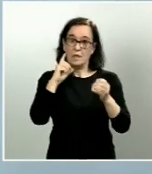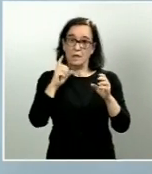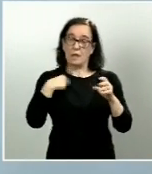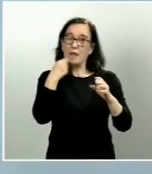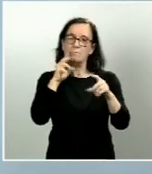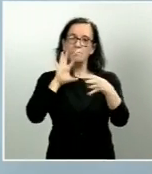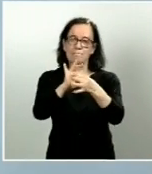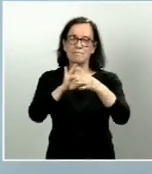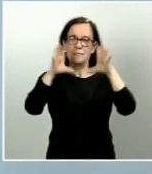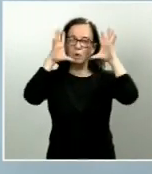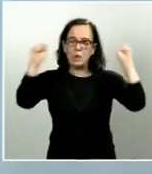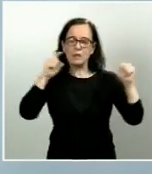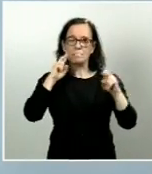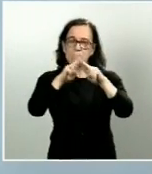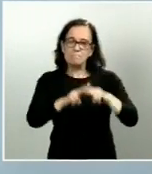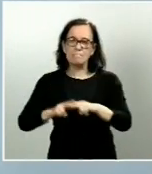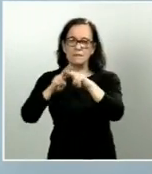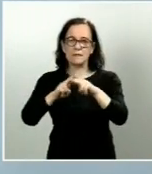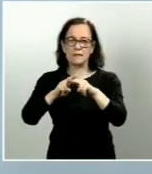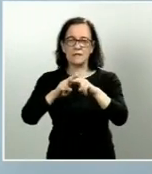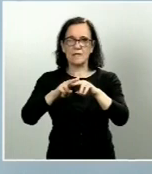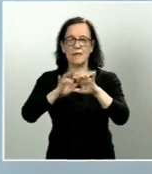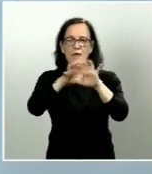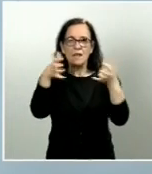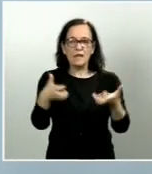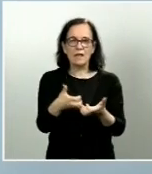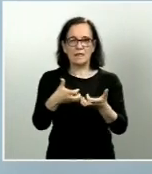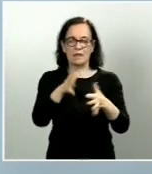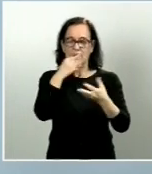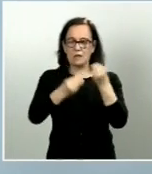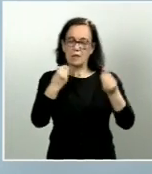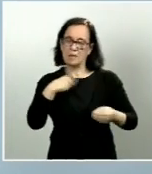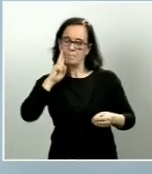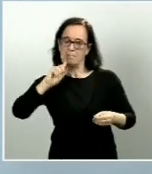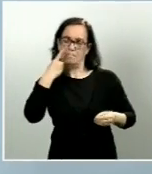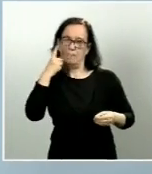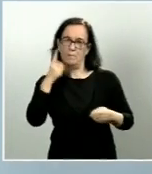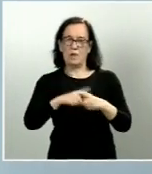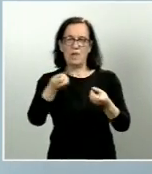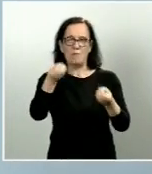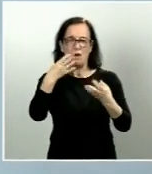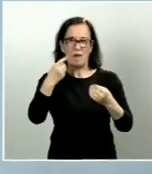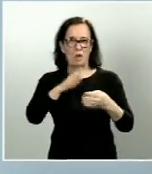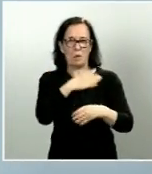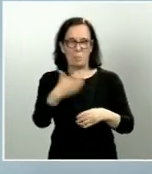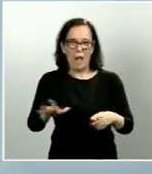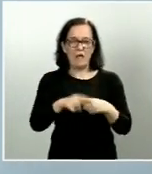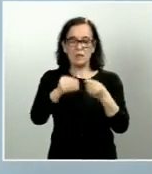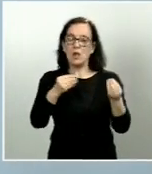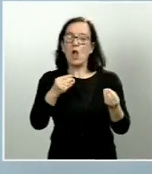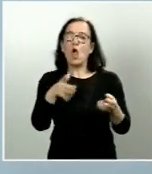redes sociales de Internet trata de identificar esos bulos, esa desinformación de origen incierto,